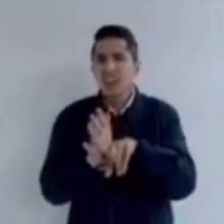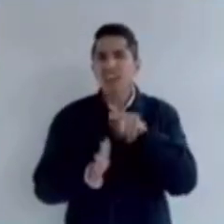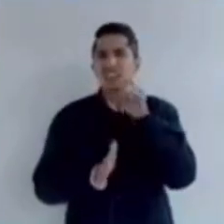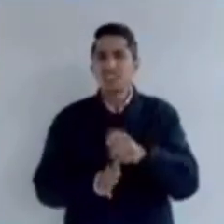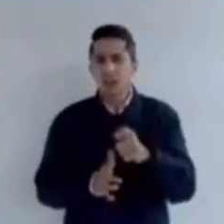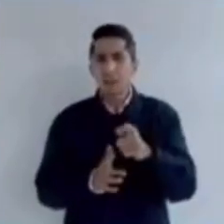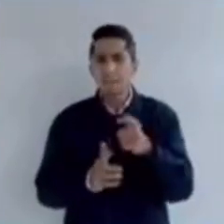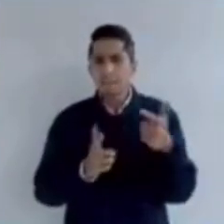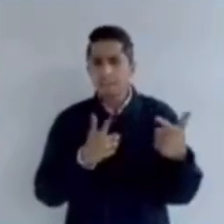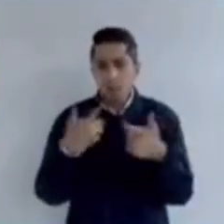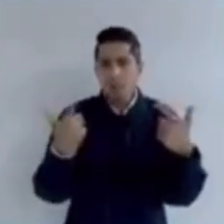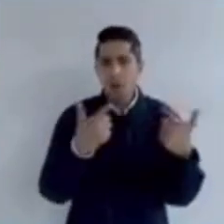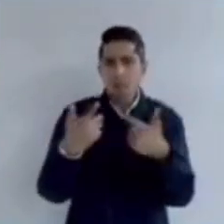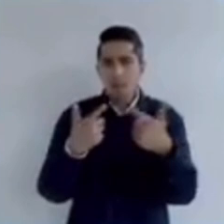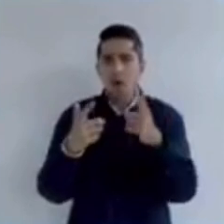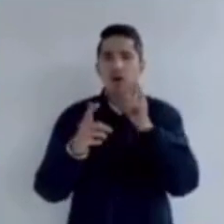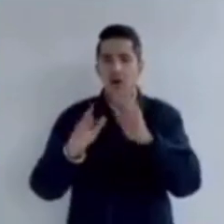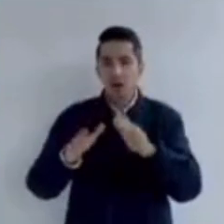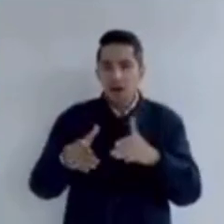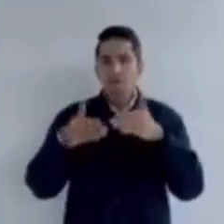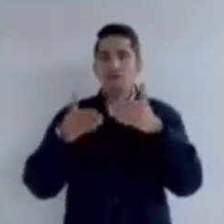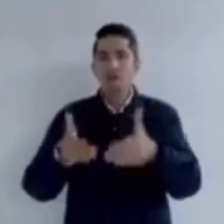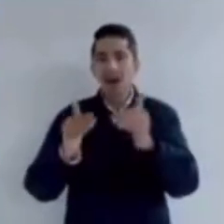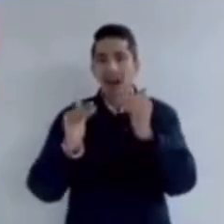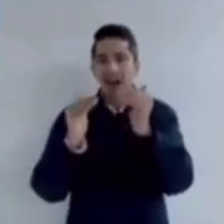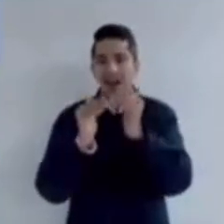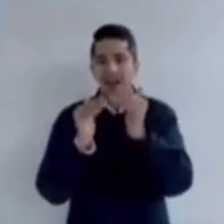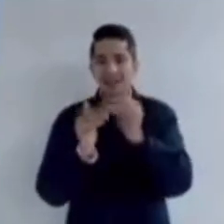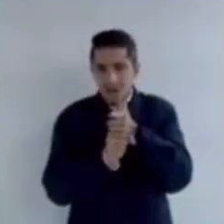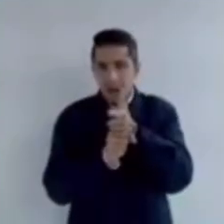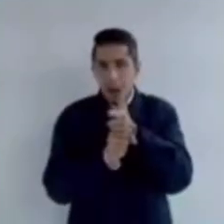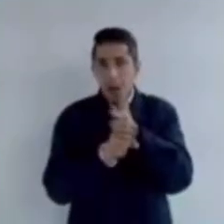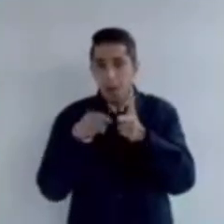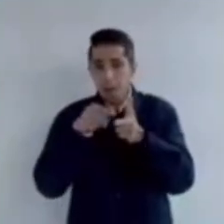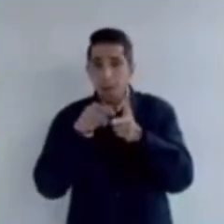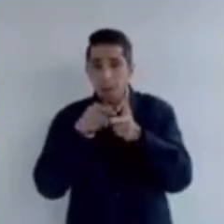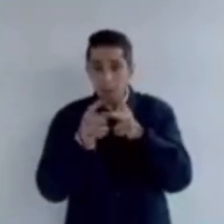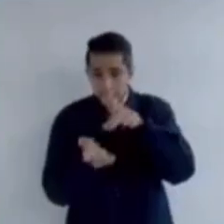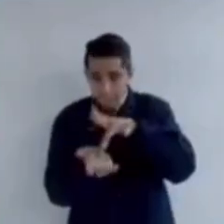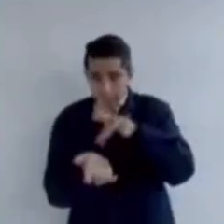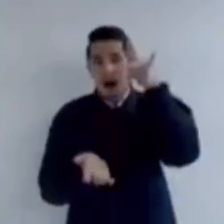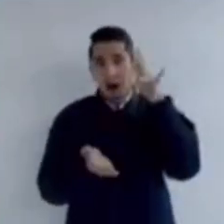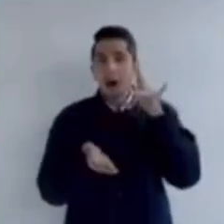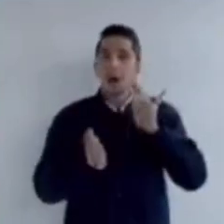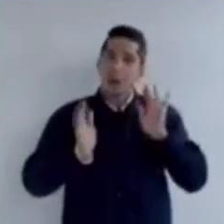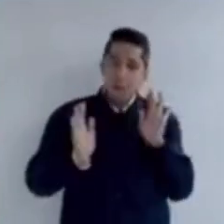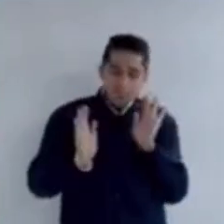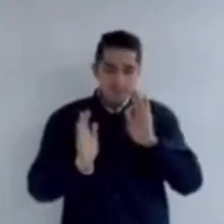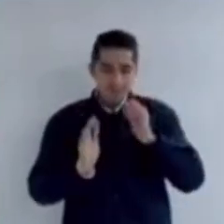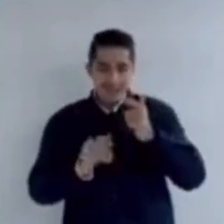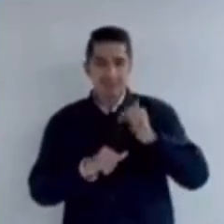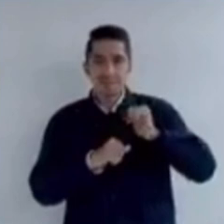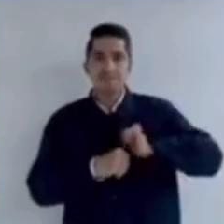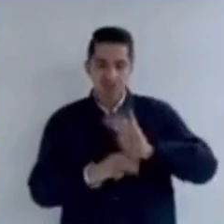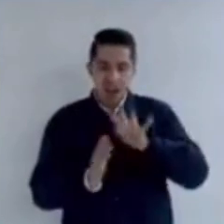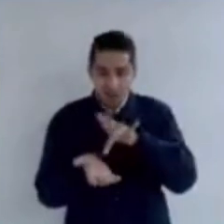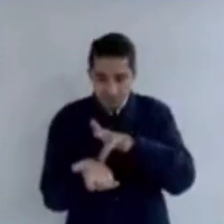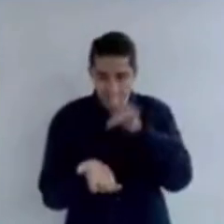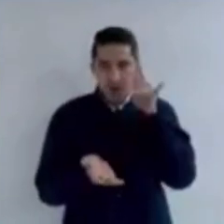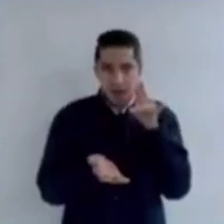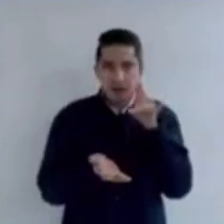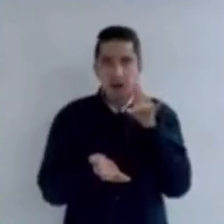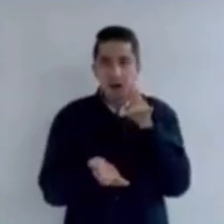armas de fuego en las afueras de un domicilio en San José de Gracia, por lo que se inicia carpeta de investigación y